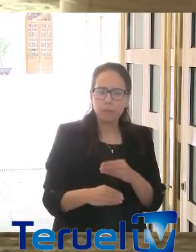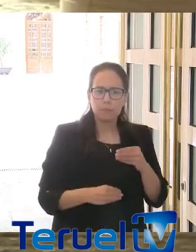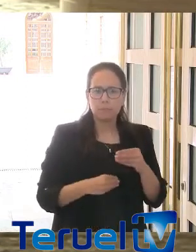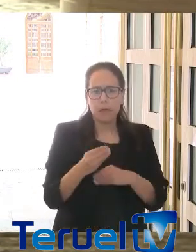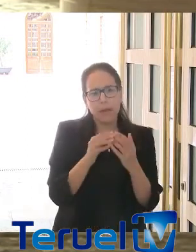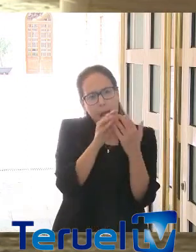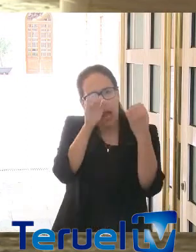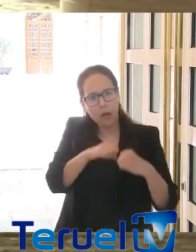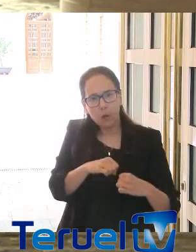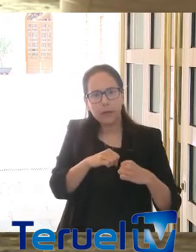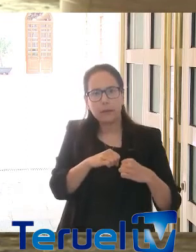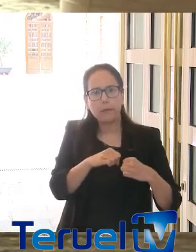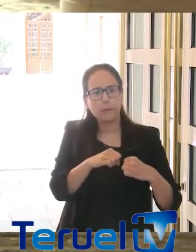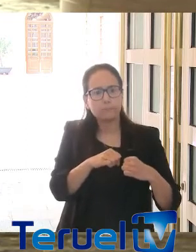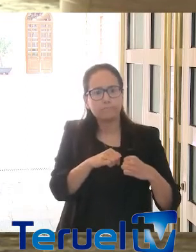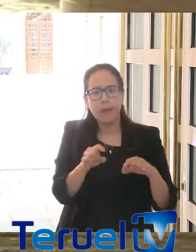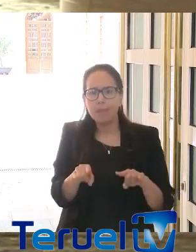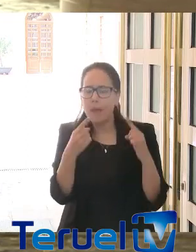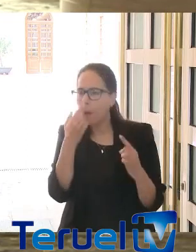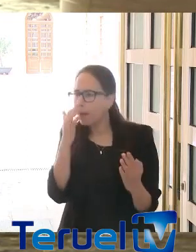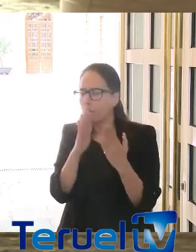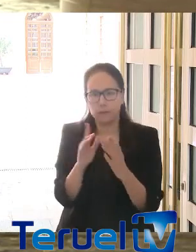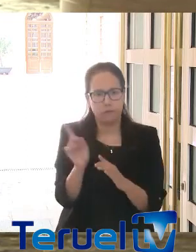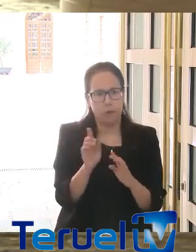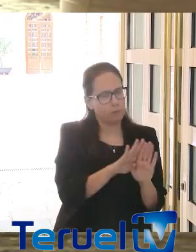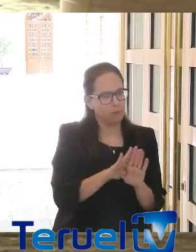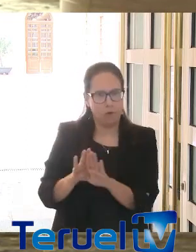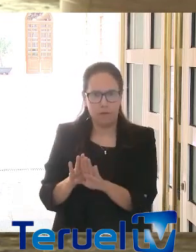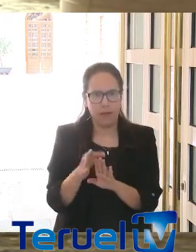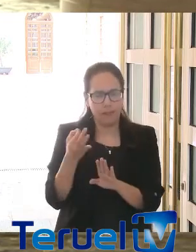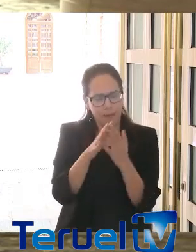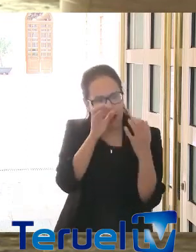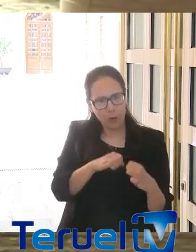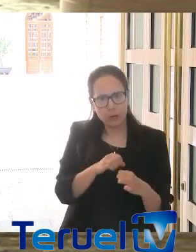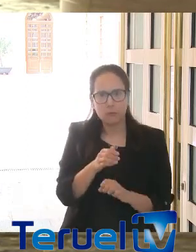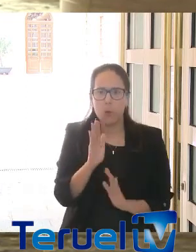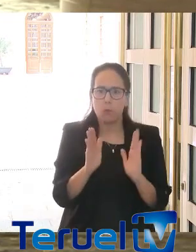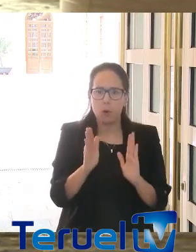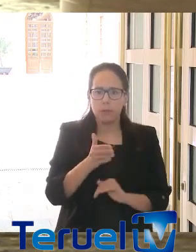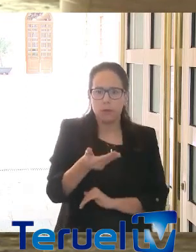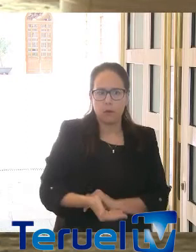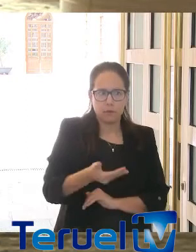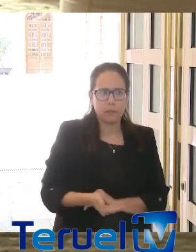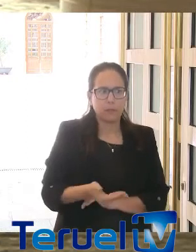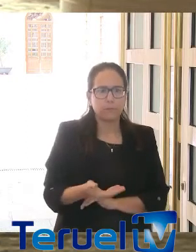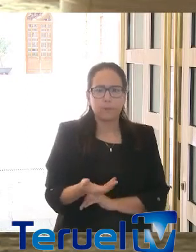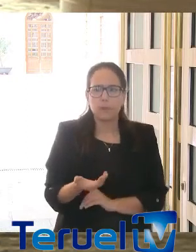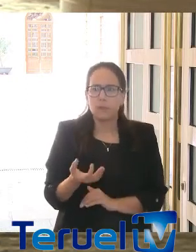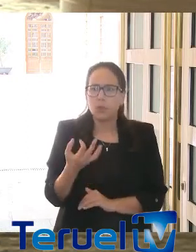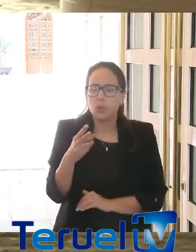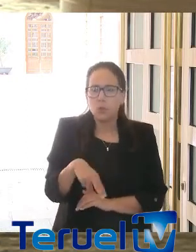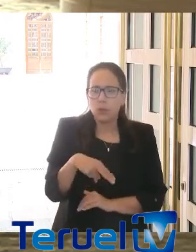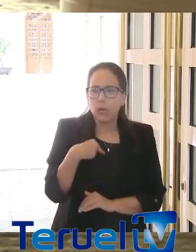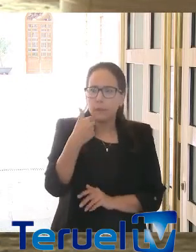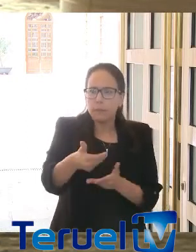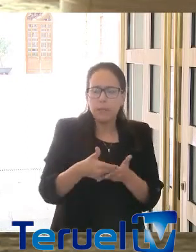por encima de las confrontaciones. Es un momento de crisis sin precedentes, nunca habían tenido que aplicarse medidas